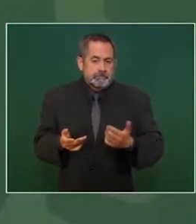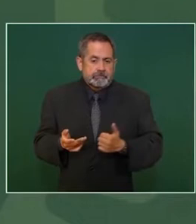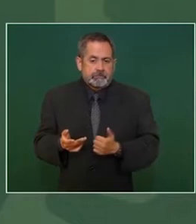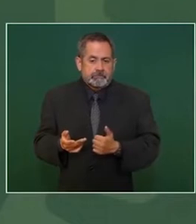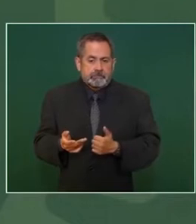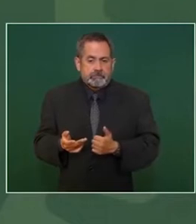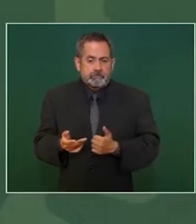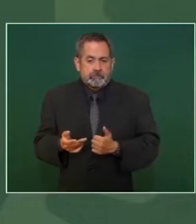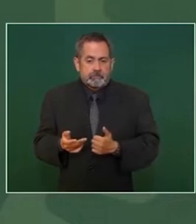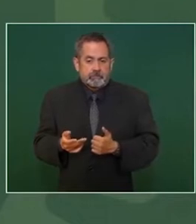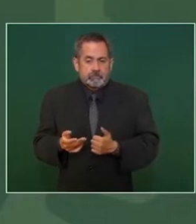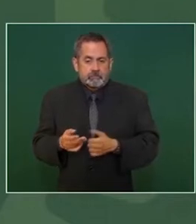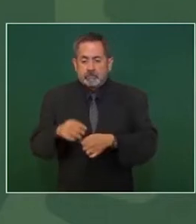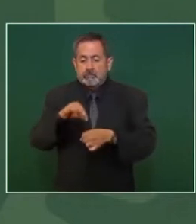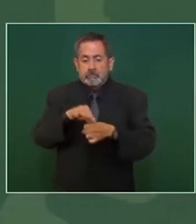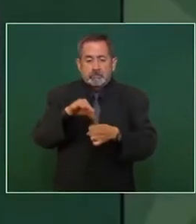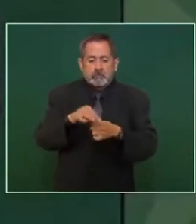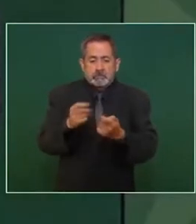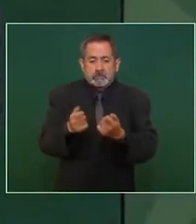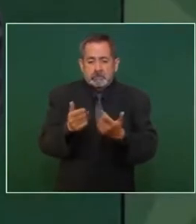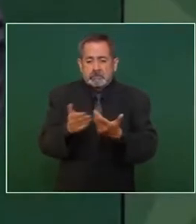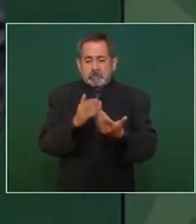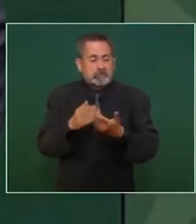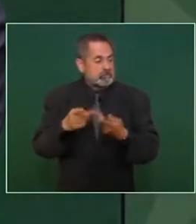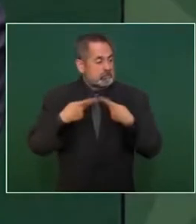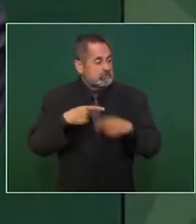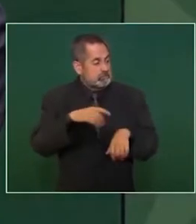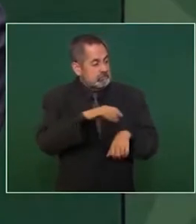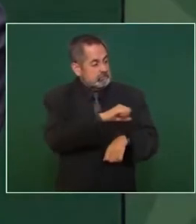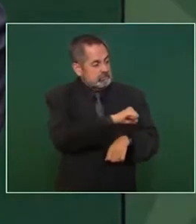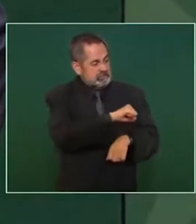con los votos que llevan acarreados